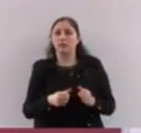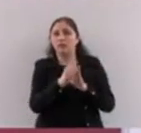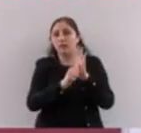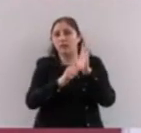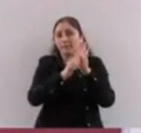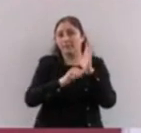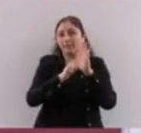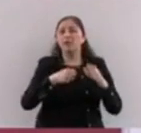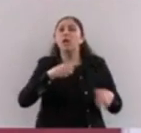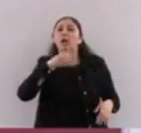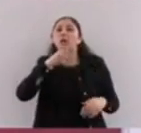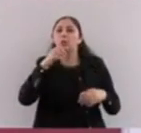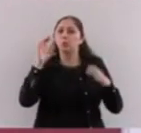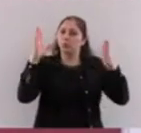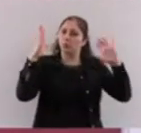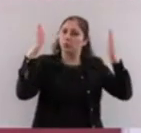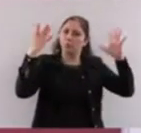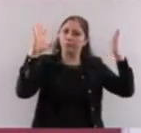ustedes.